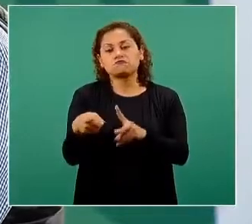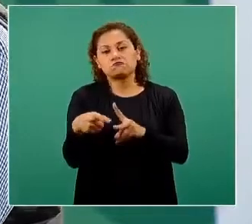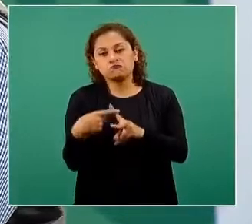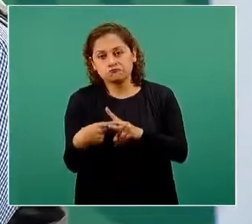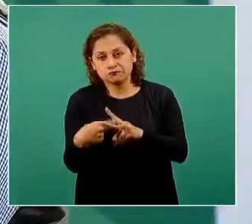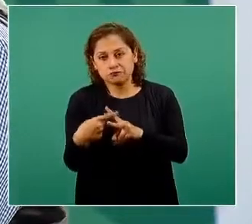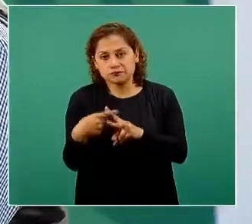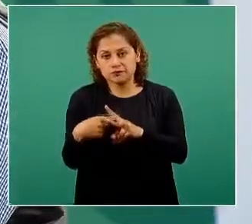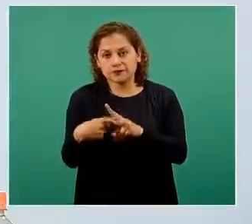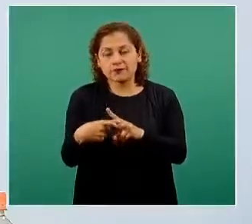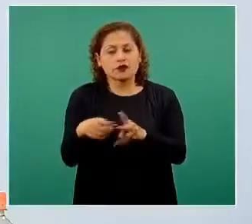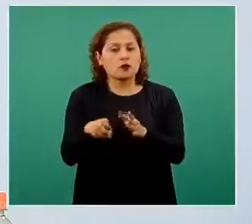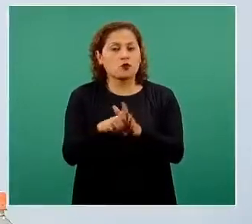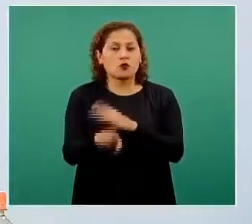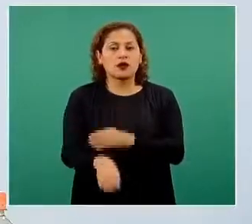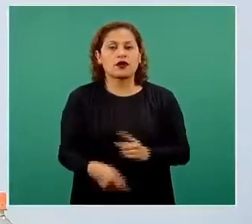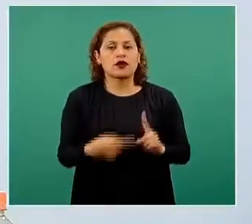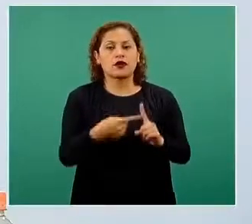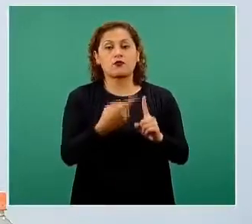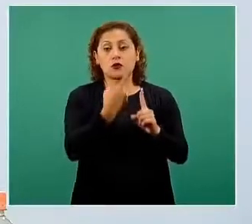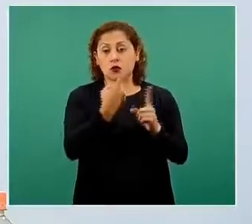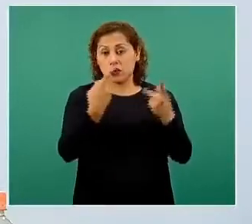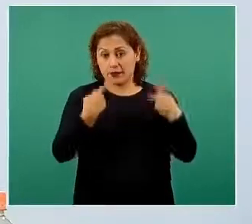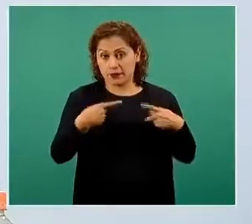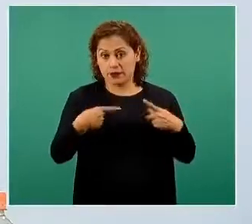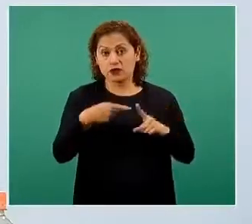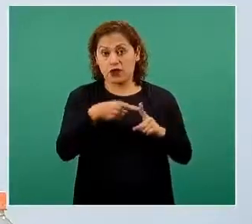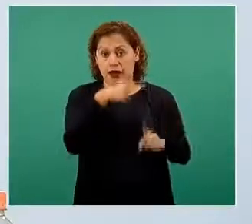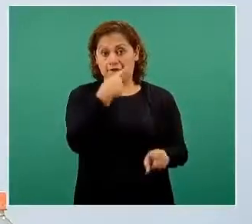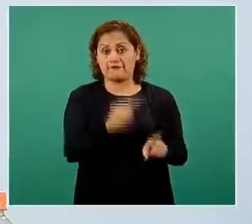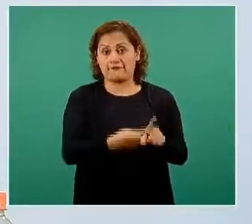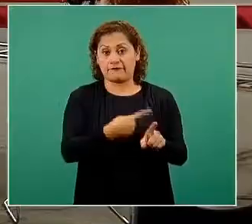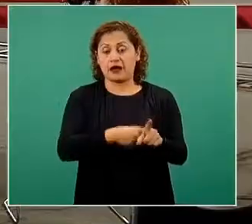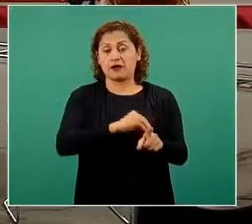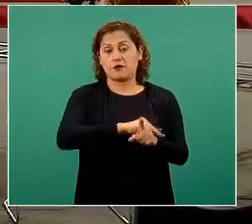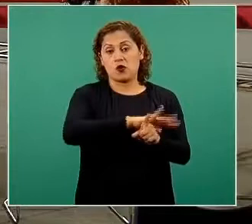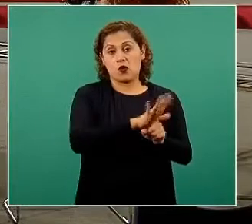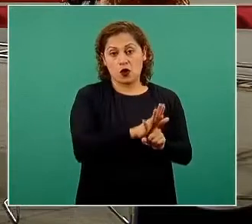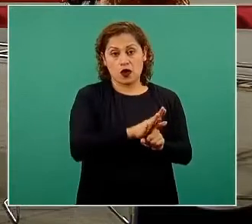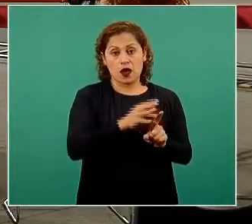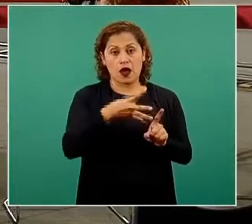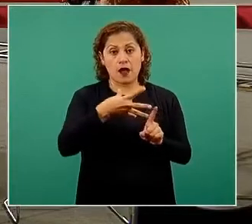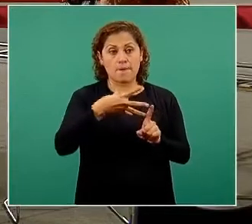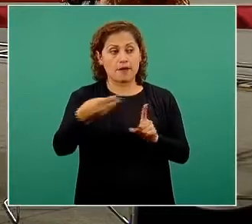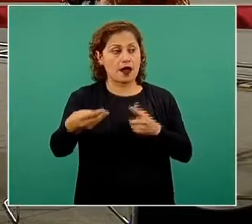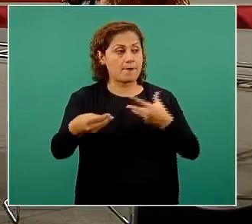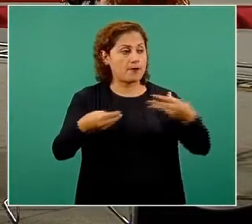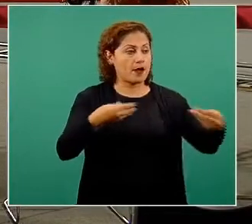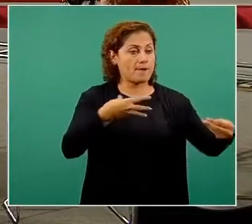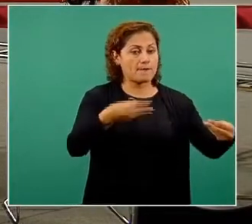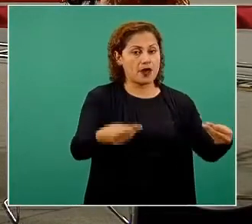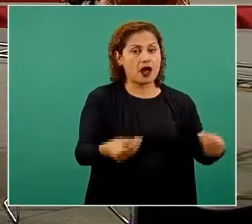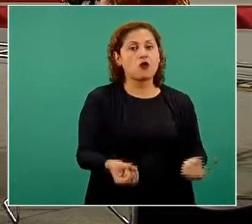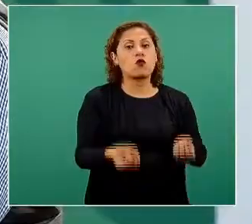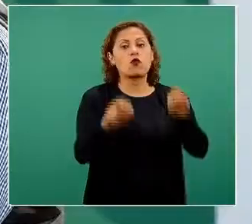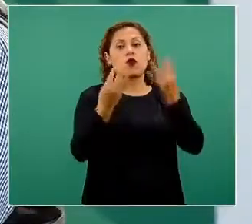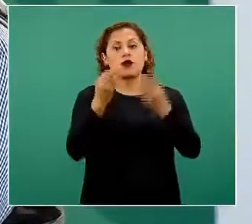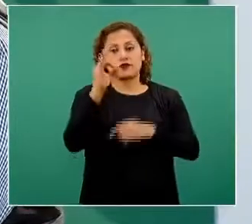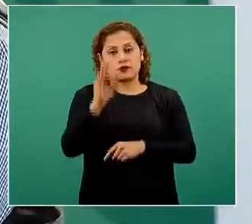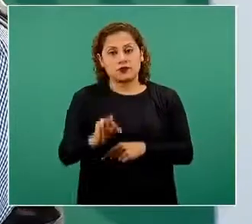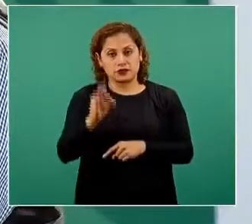de que una persona que tiene la enfermedad pueda generar un contagio y por lo tanto otro caso más.